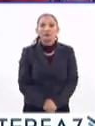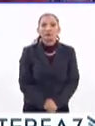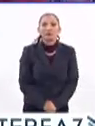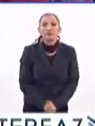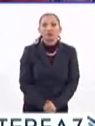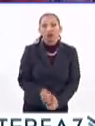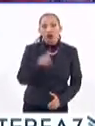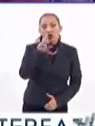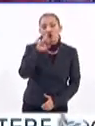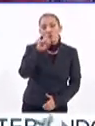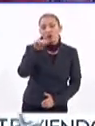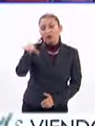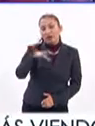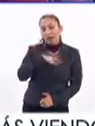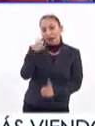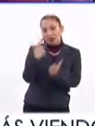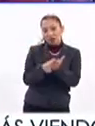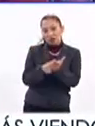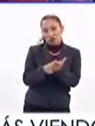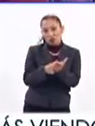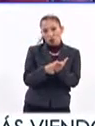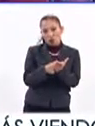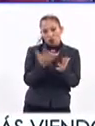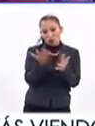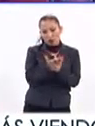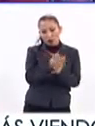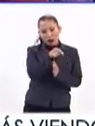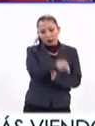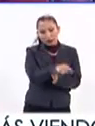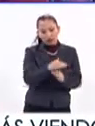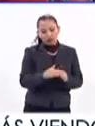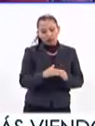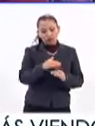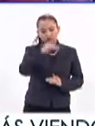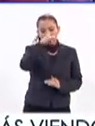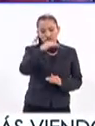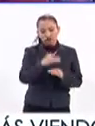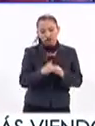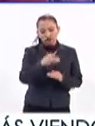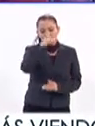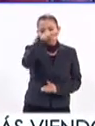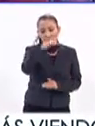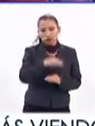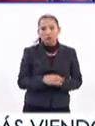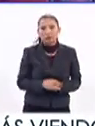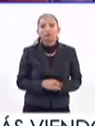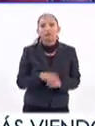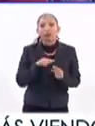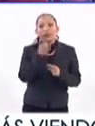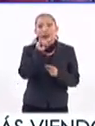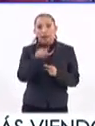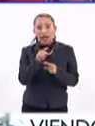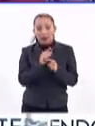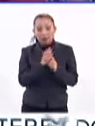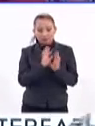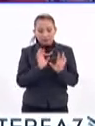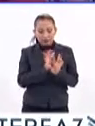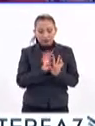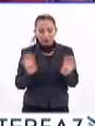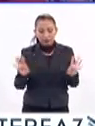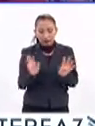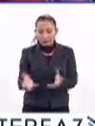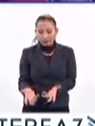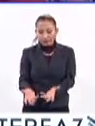El robot consiste de una parte que es un elevador, por medio de que no haya piñón, y también las correderas de